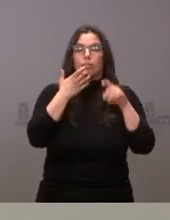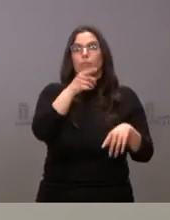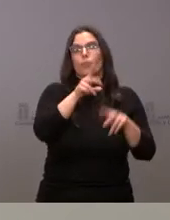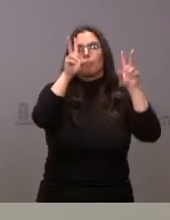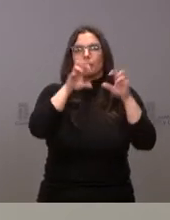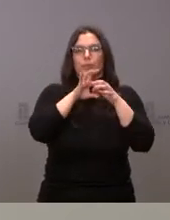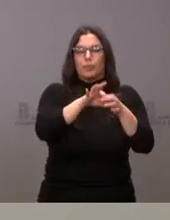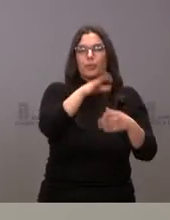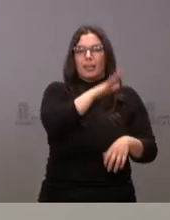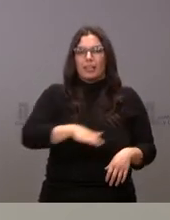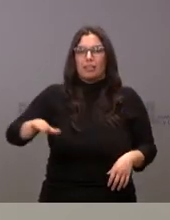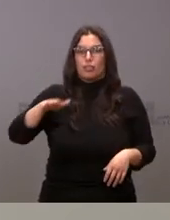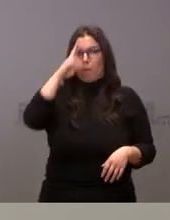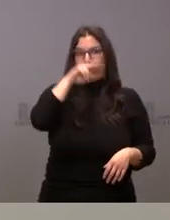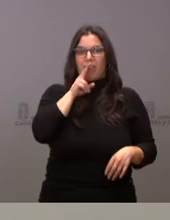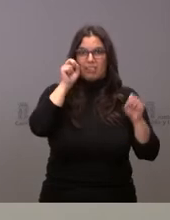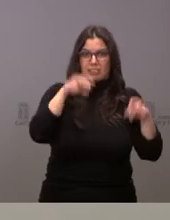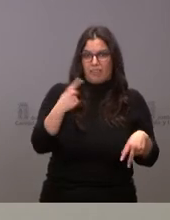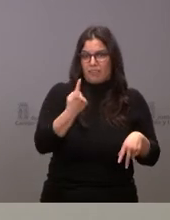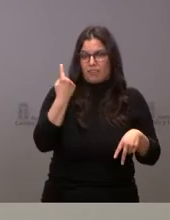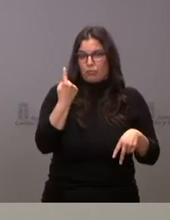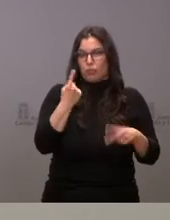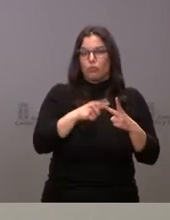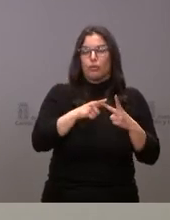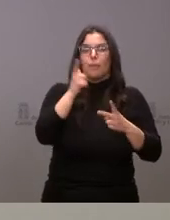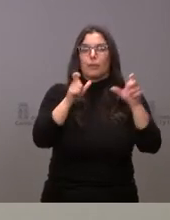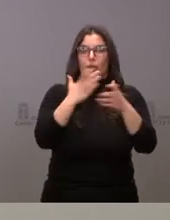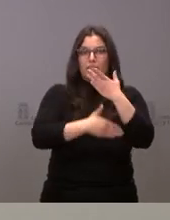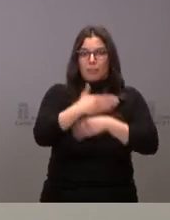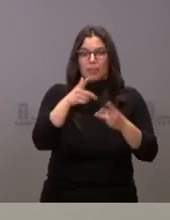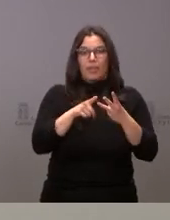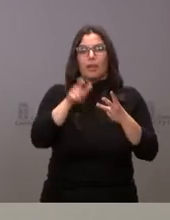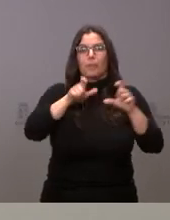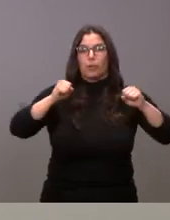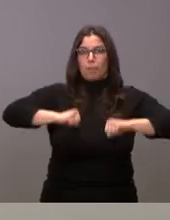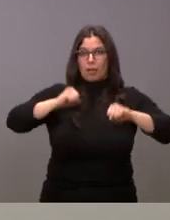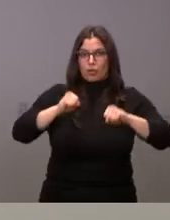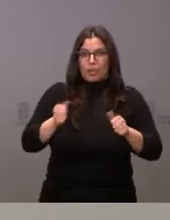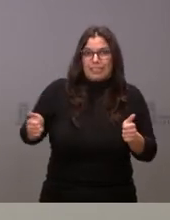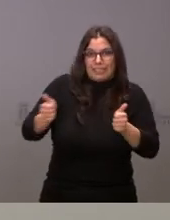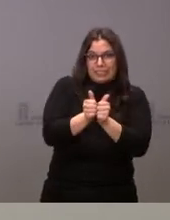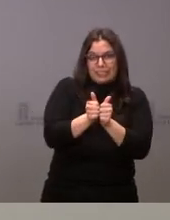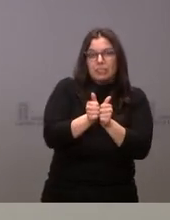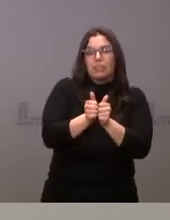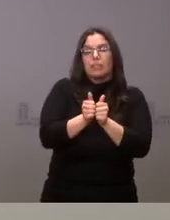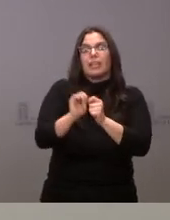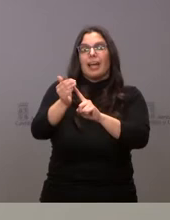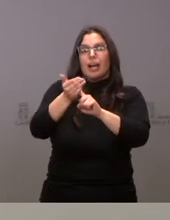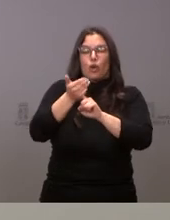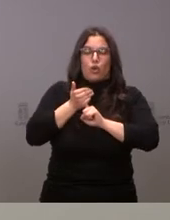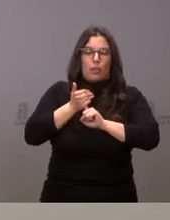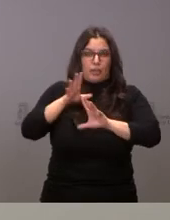relativos a los menores no acompañados a las personas con discapacidad a las personas mayores dependientes y al acogimiento familiar